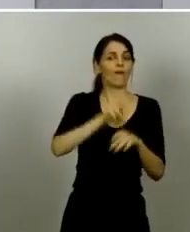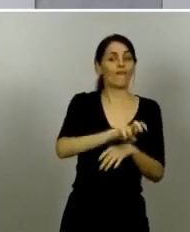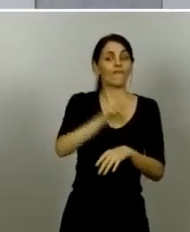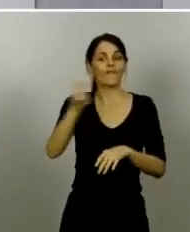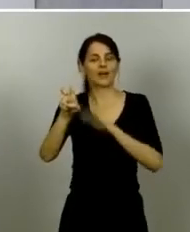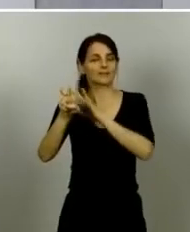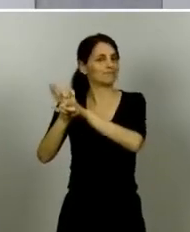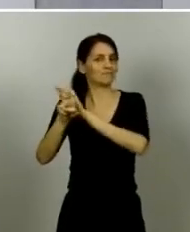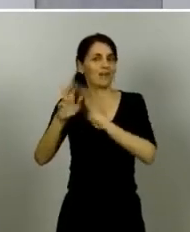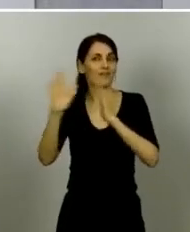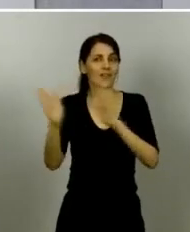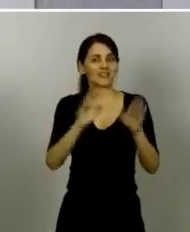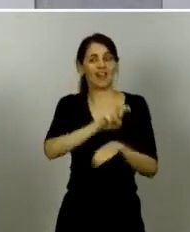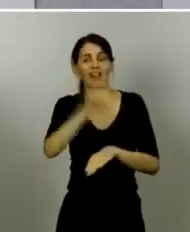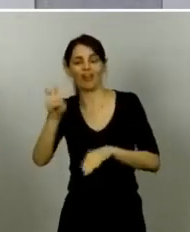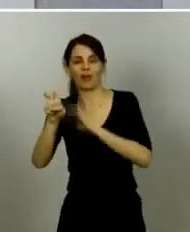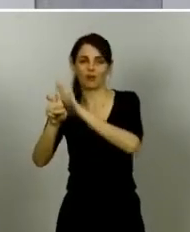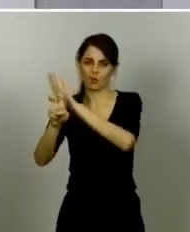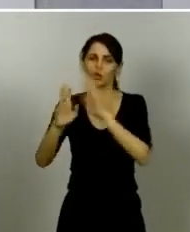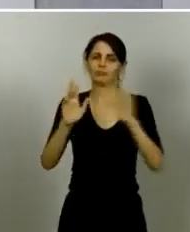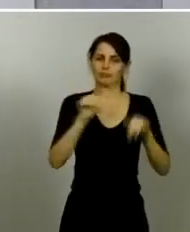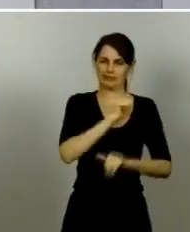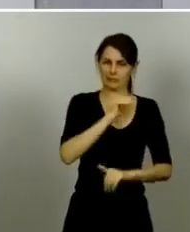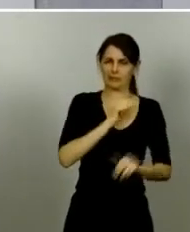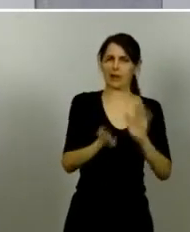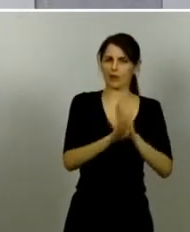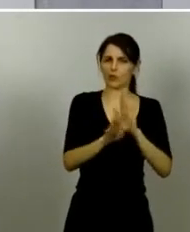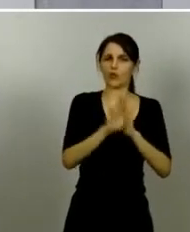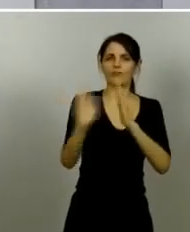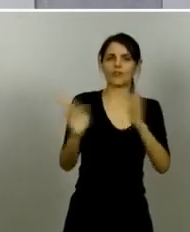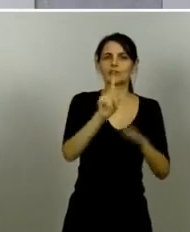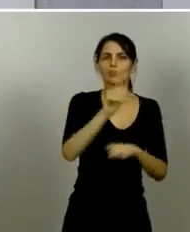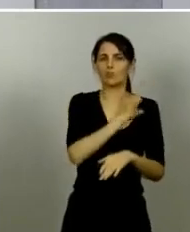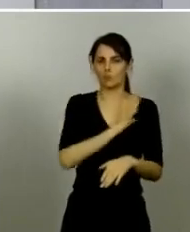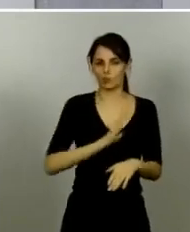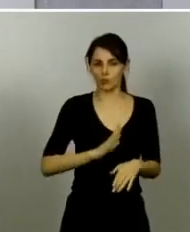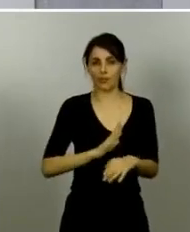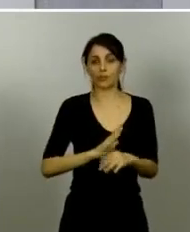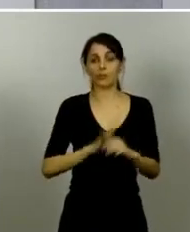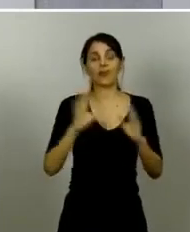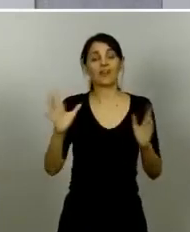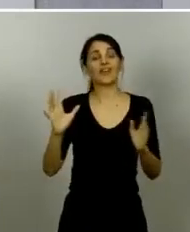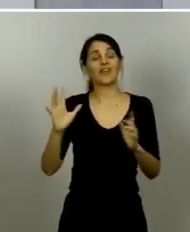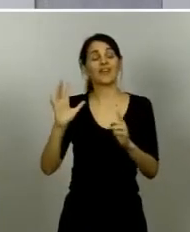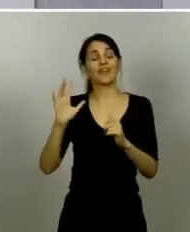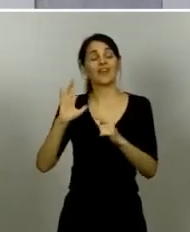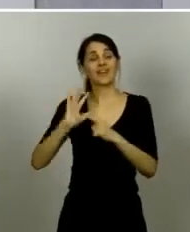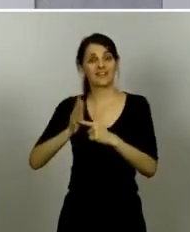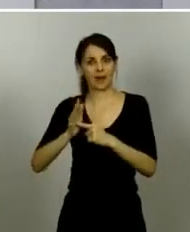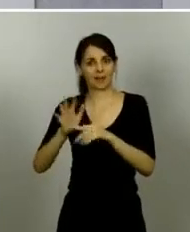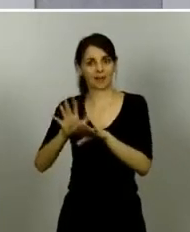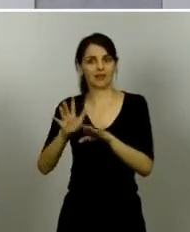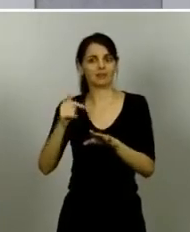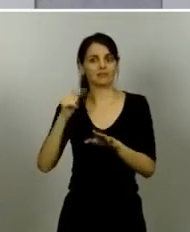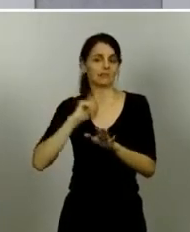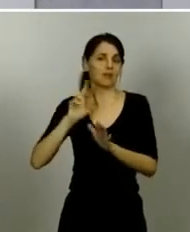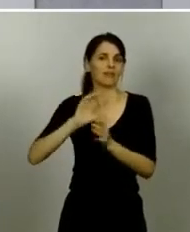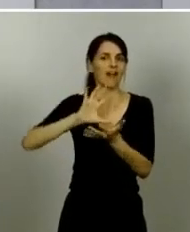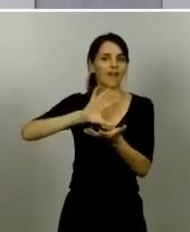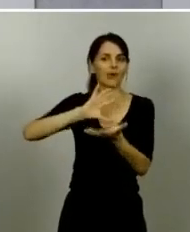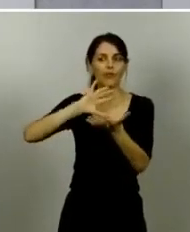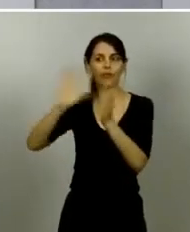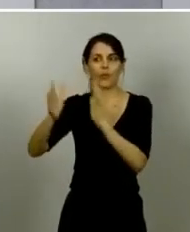y en el caso de Castilla-La Mancha la es que se ha hecho una detección y un control muy eficaz lo he dicho antes